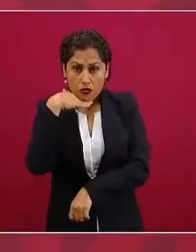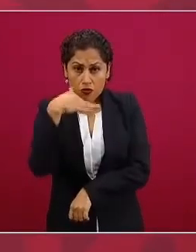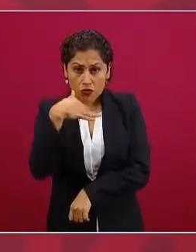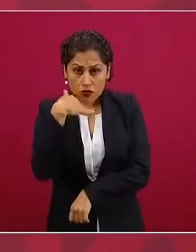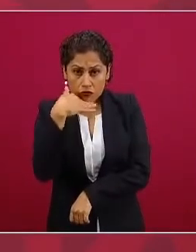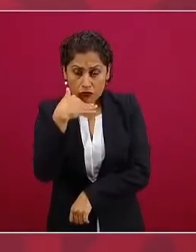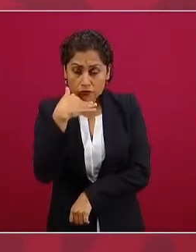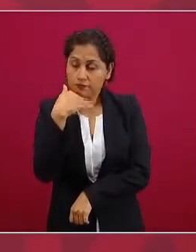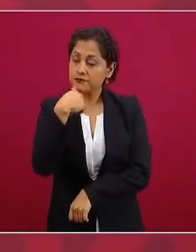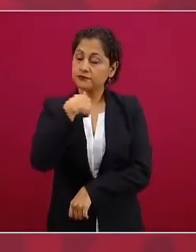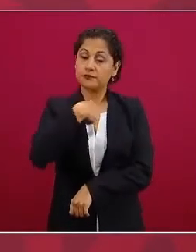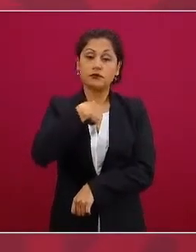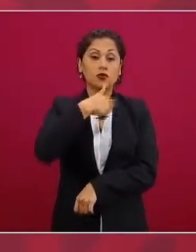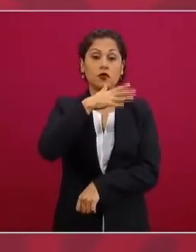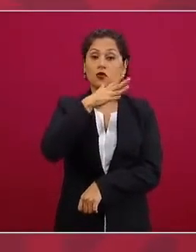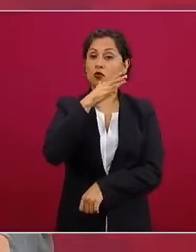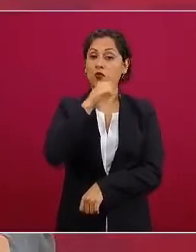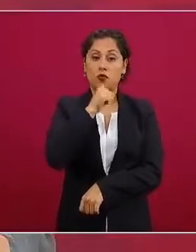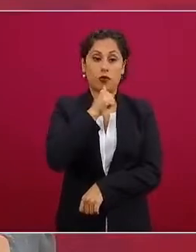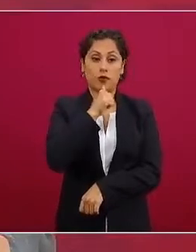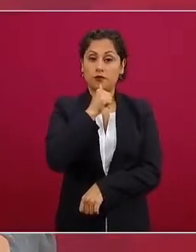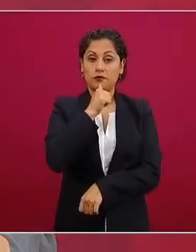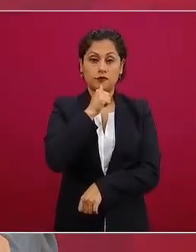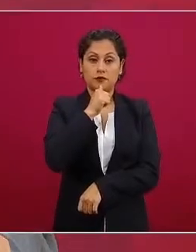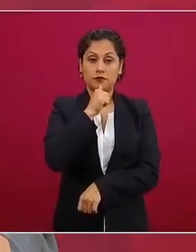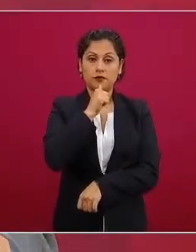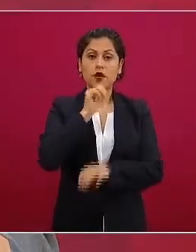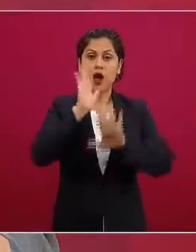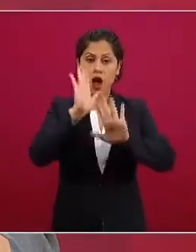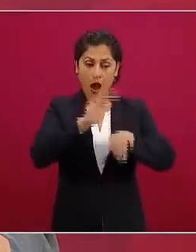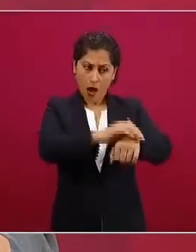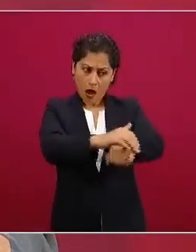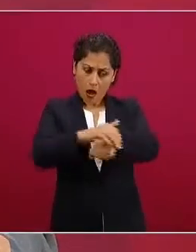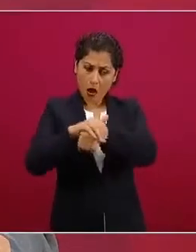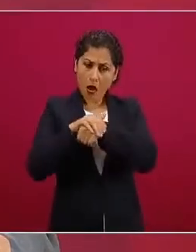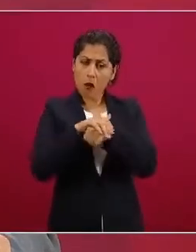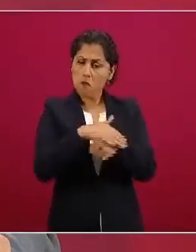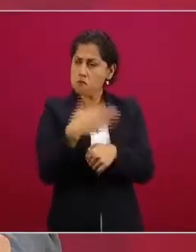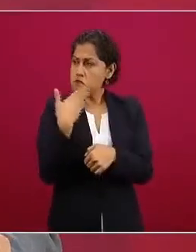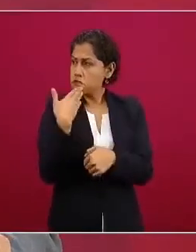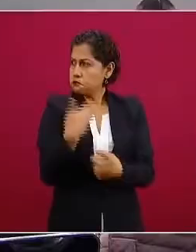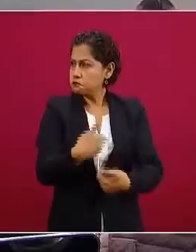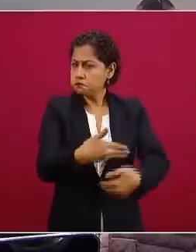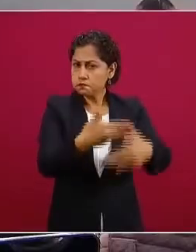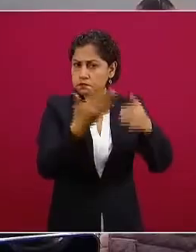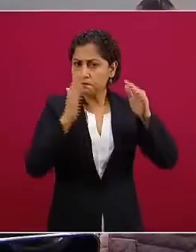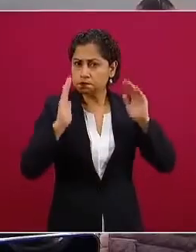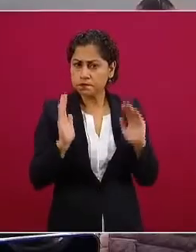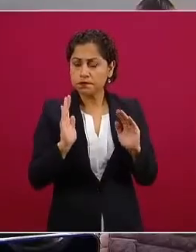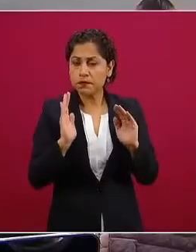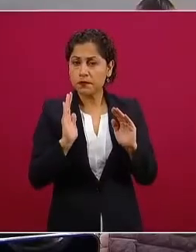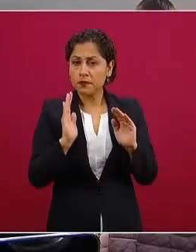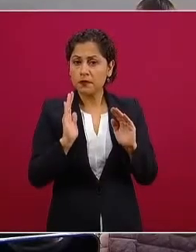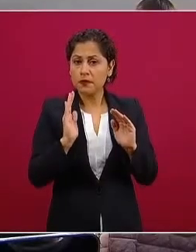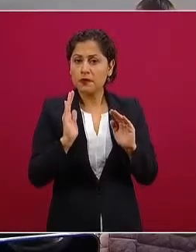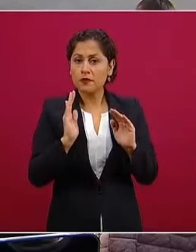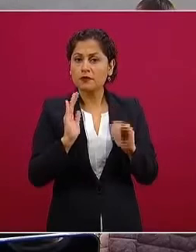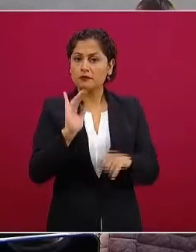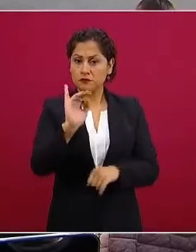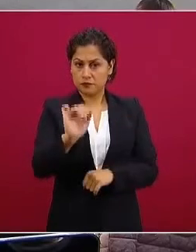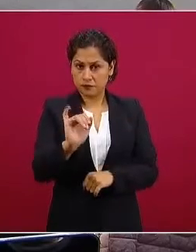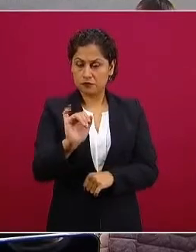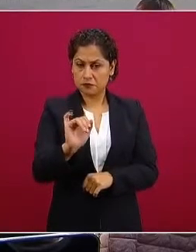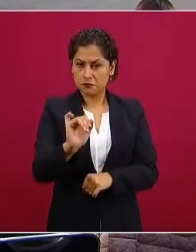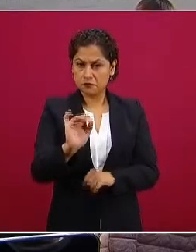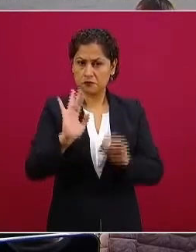y tengo muy buena relación con todos también hay que decirlo eran otras